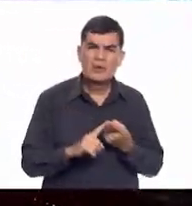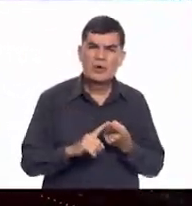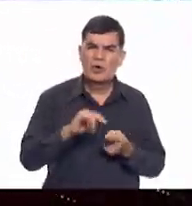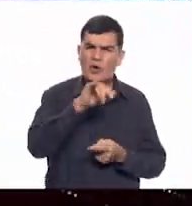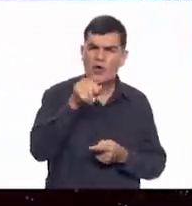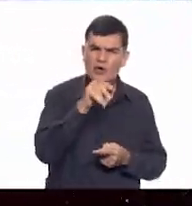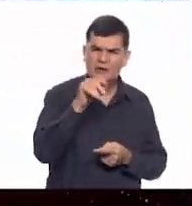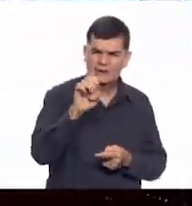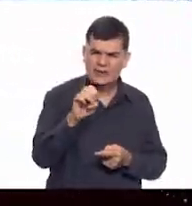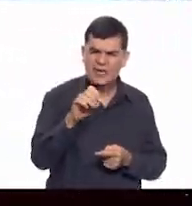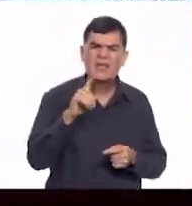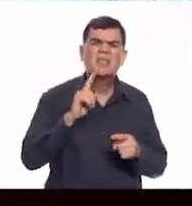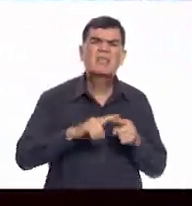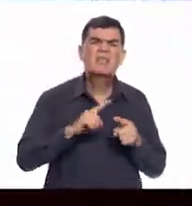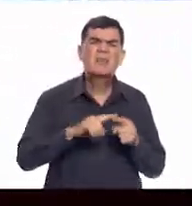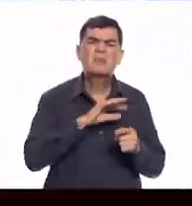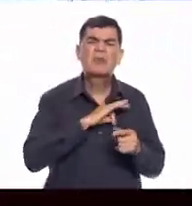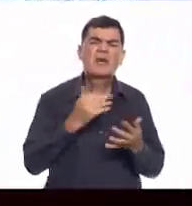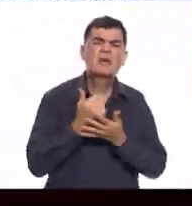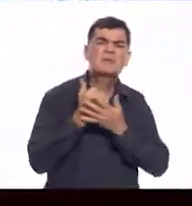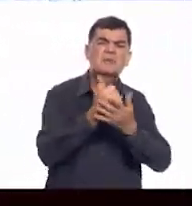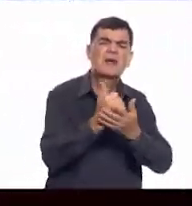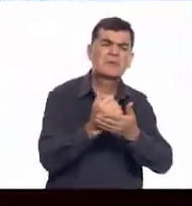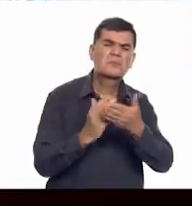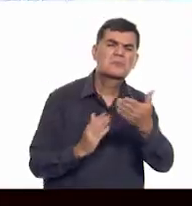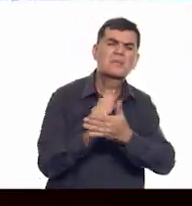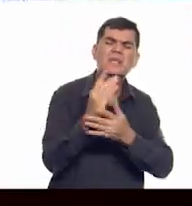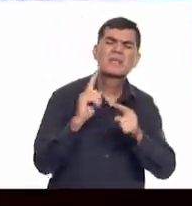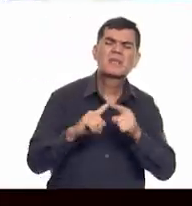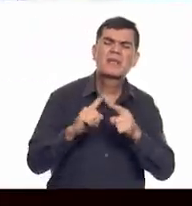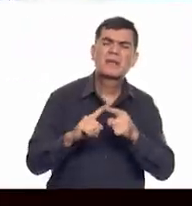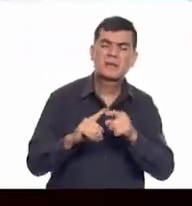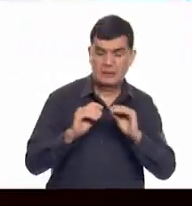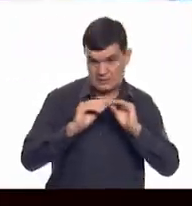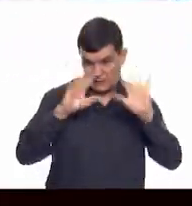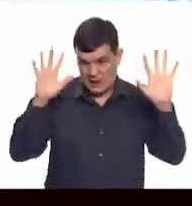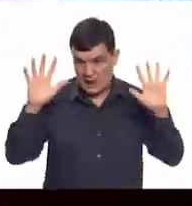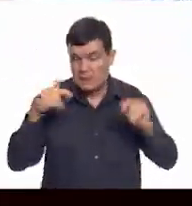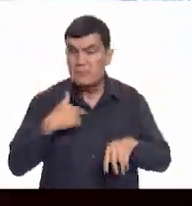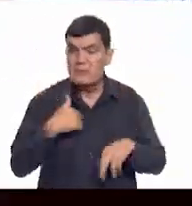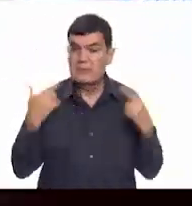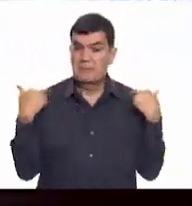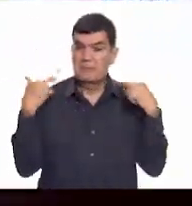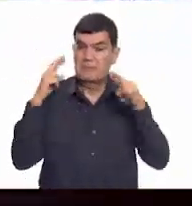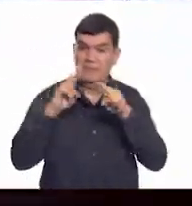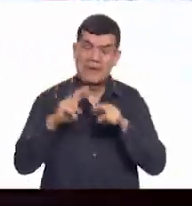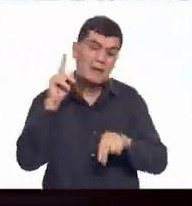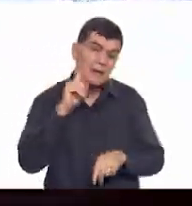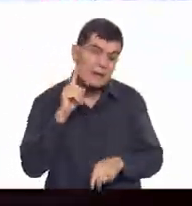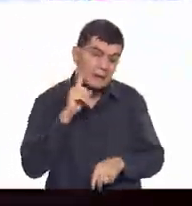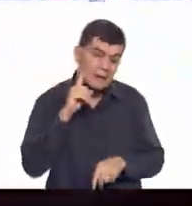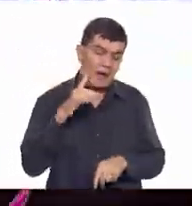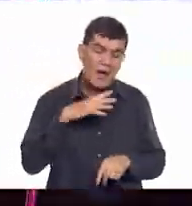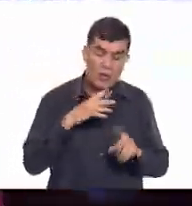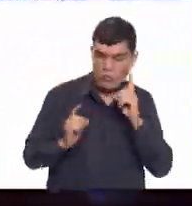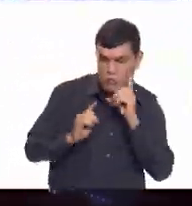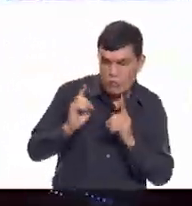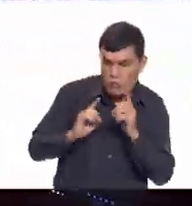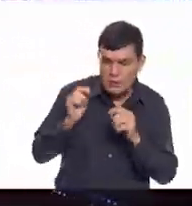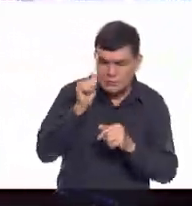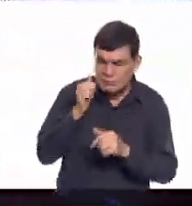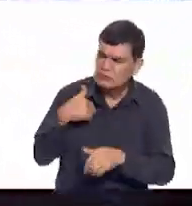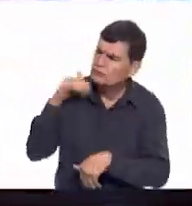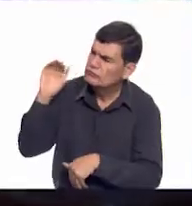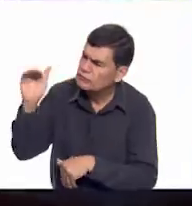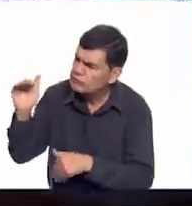José, ¿hay alguien que te ayude a realizar esta meta? ¡Claro! Mi maestra. Cuando tengo alguna duda siempre me